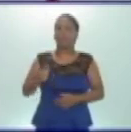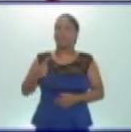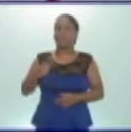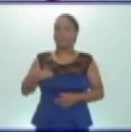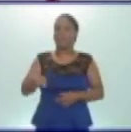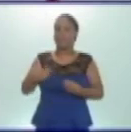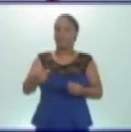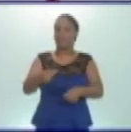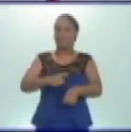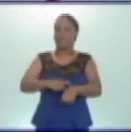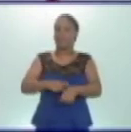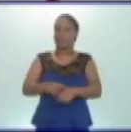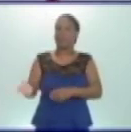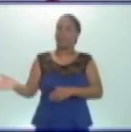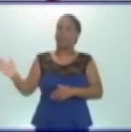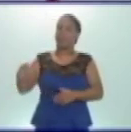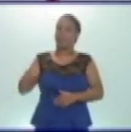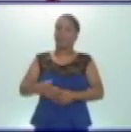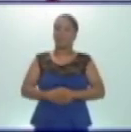ya volvemos.